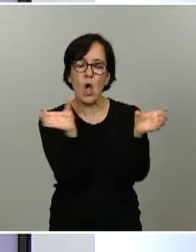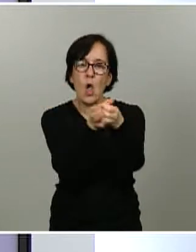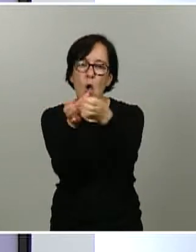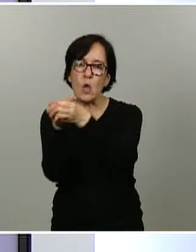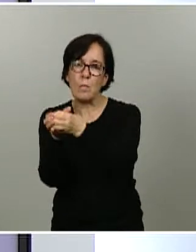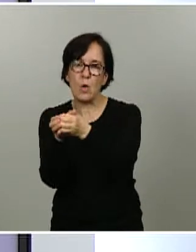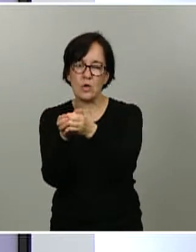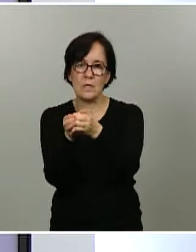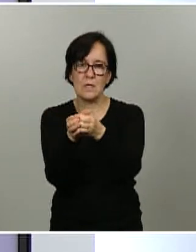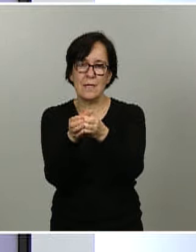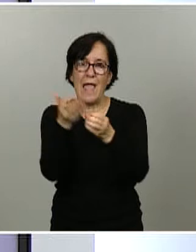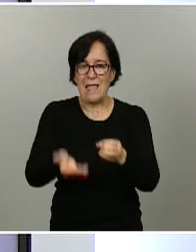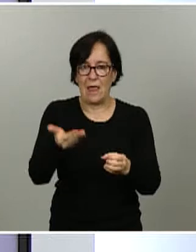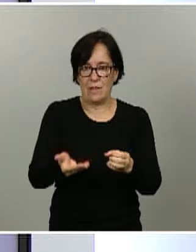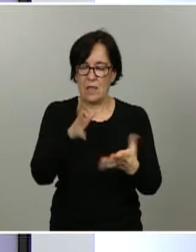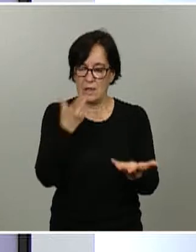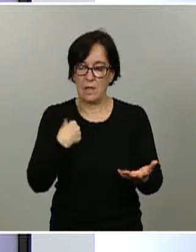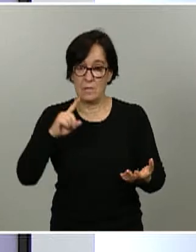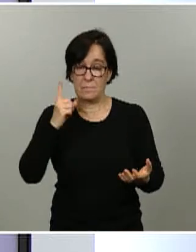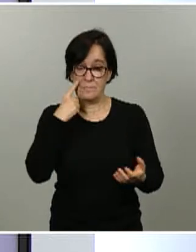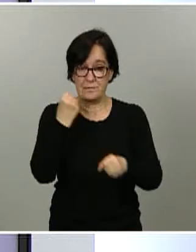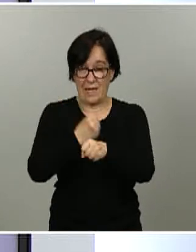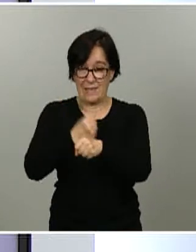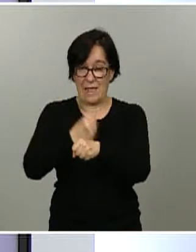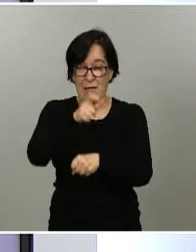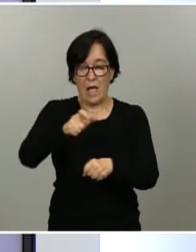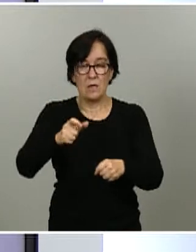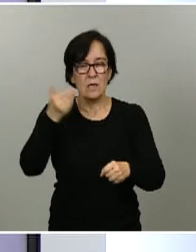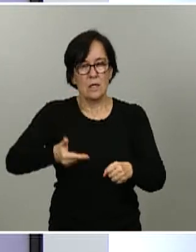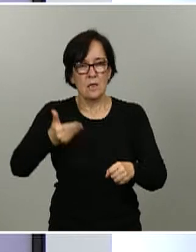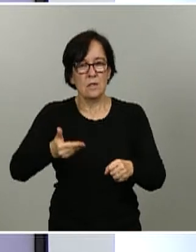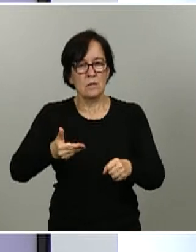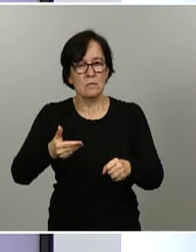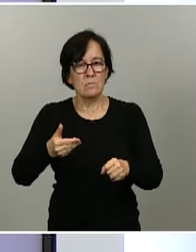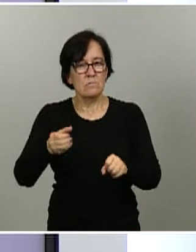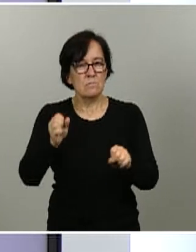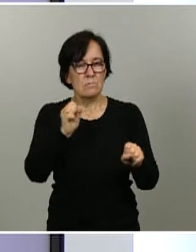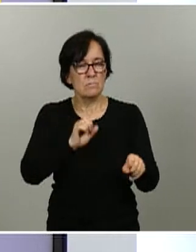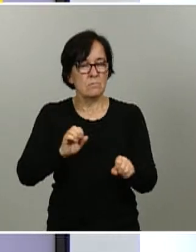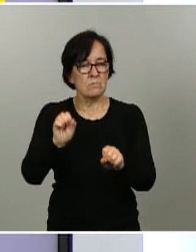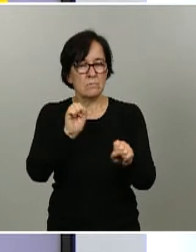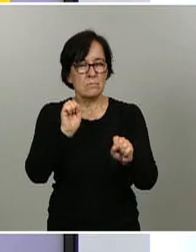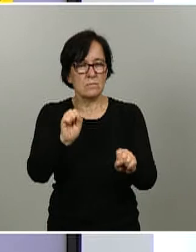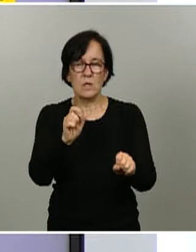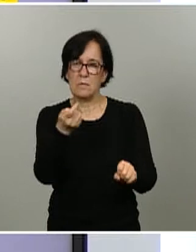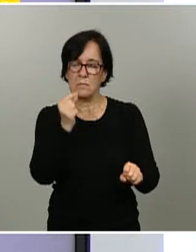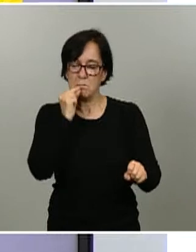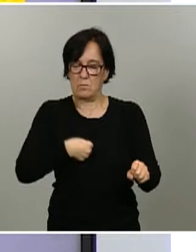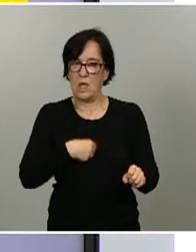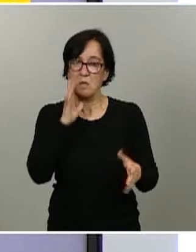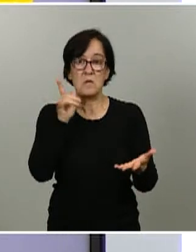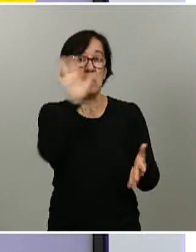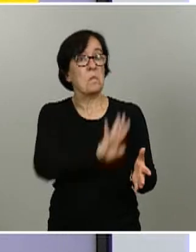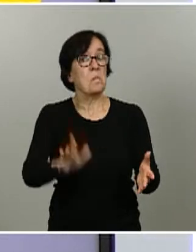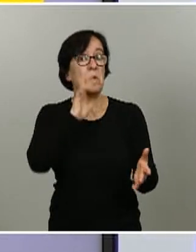Hemos encontrado en los trabajadores esenciales una prevalencia muy similar a la prevalencia nacional, un 5